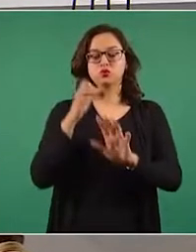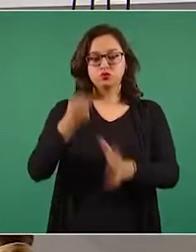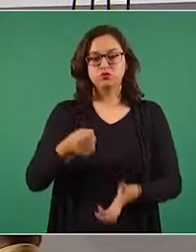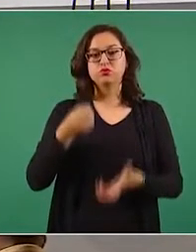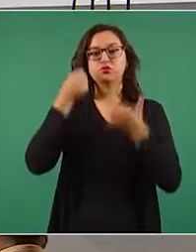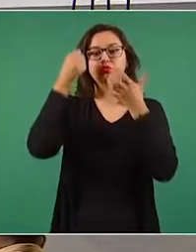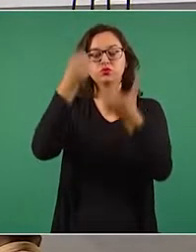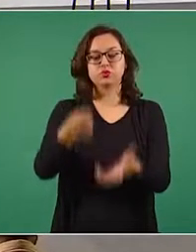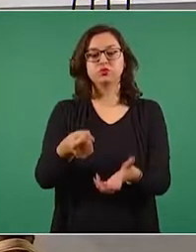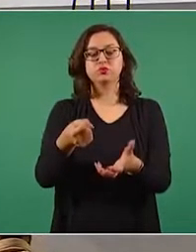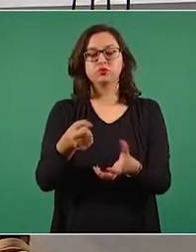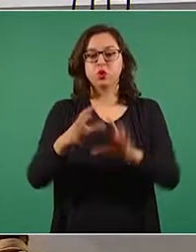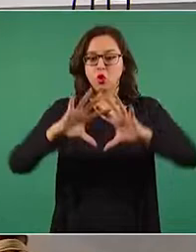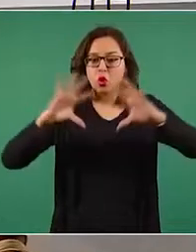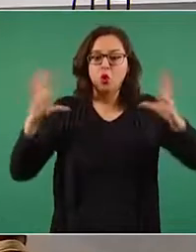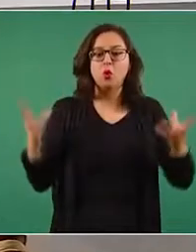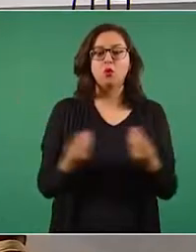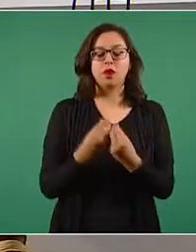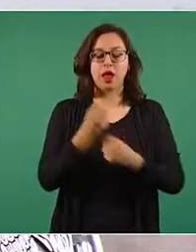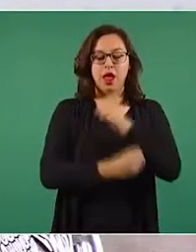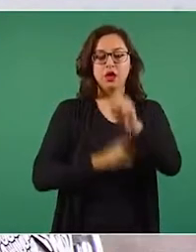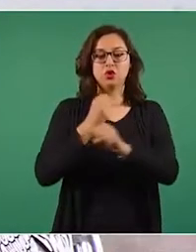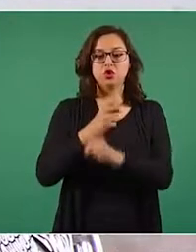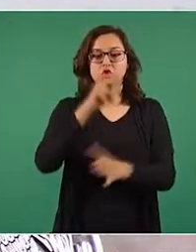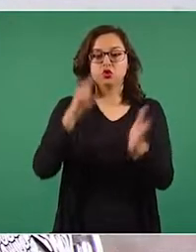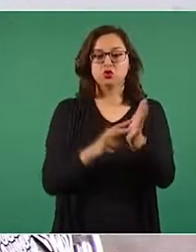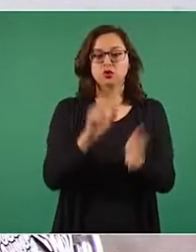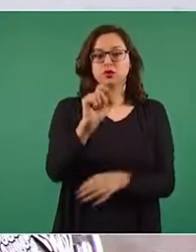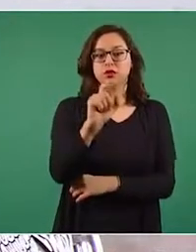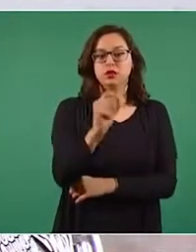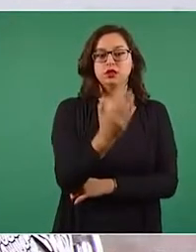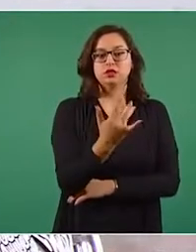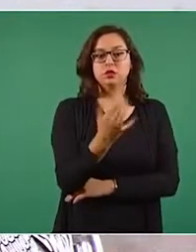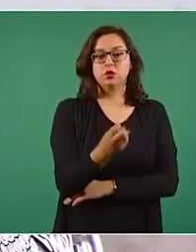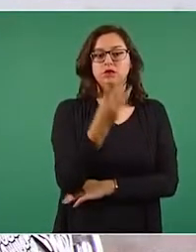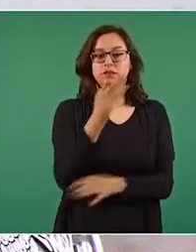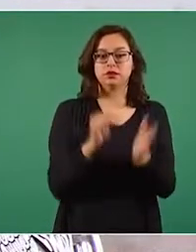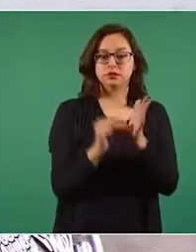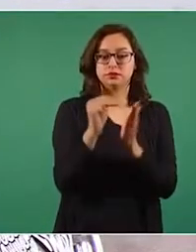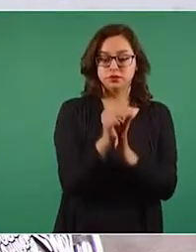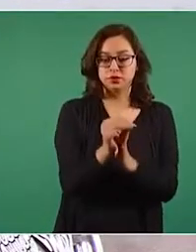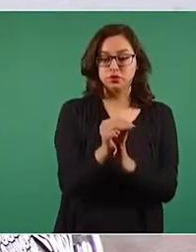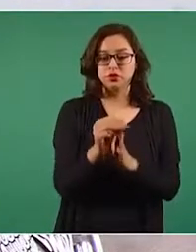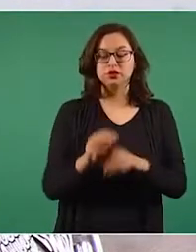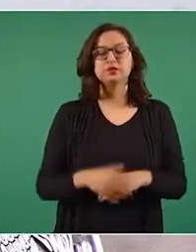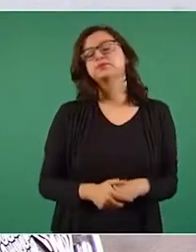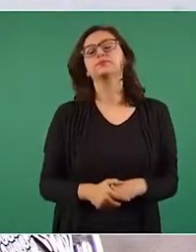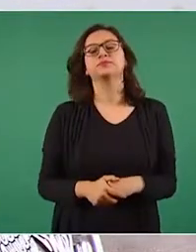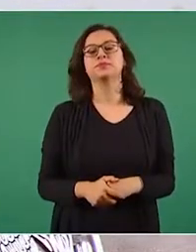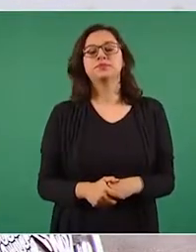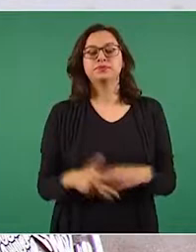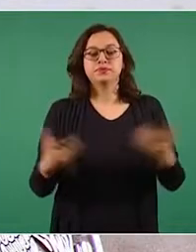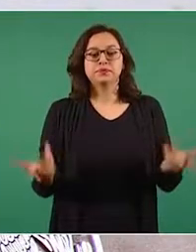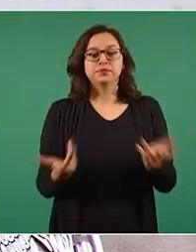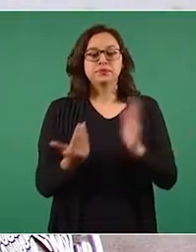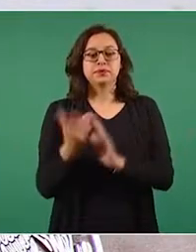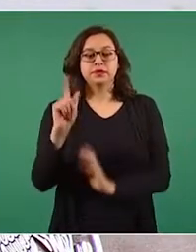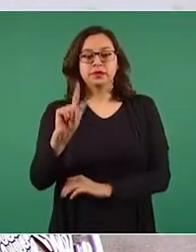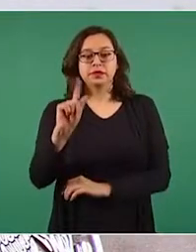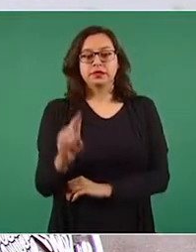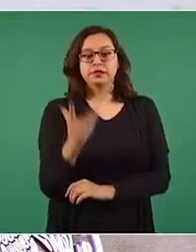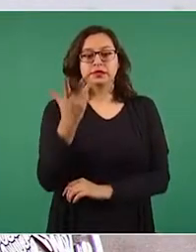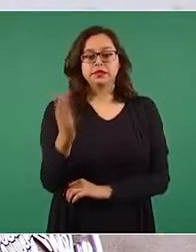que en números redondos en 2020 fue de 53 millones. Evidentemente, la reducción del